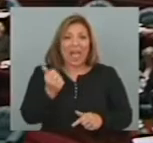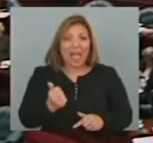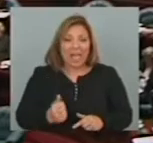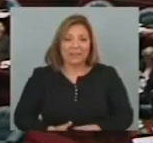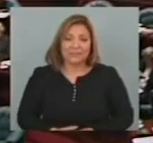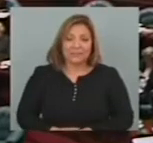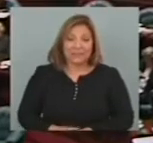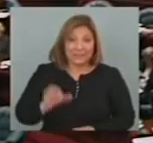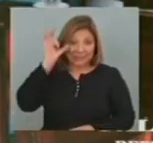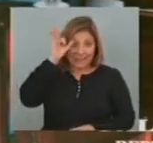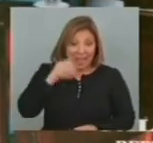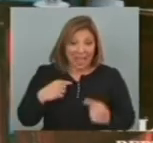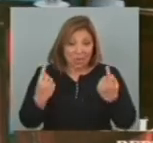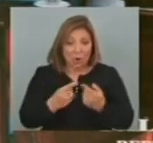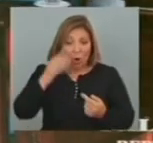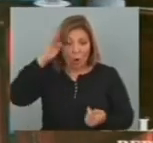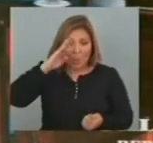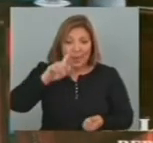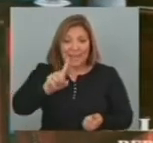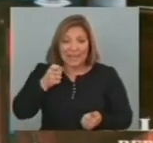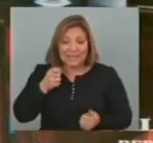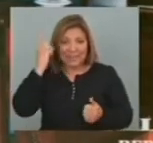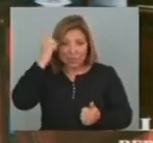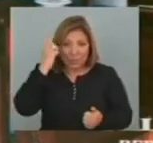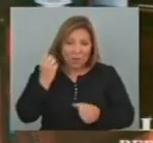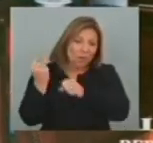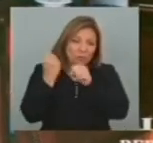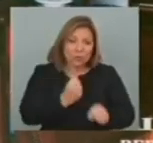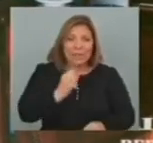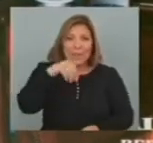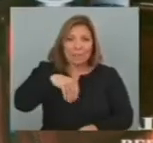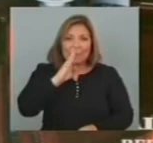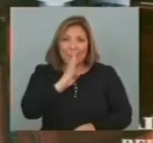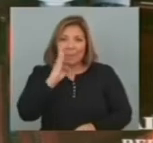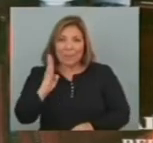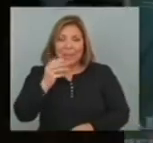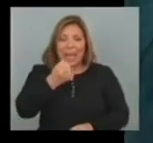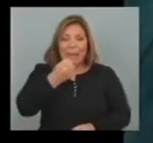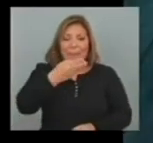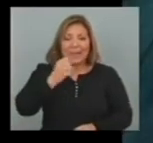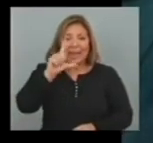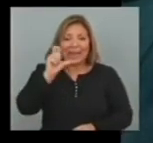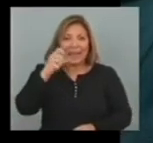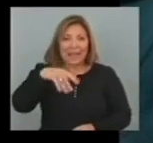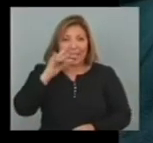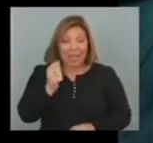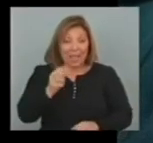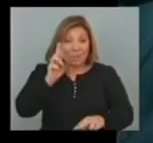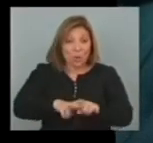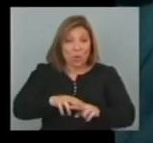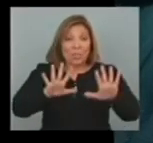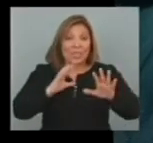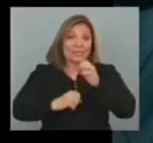El Senado Realizó un homenaje Al exdiputado Y fundador Del MPP Marcos Avelenda Al conmemorarse Diez años De su